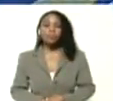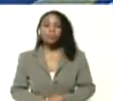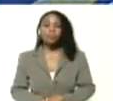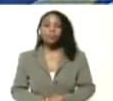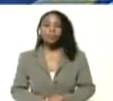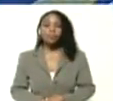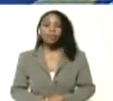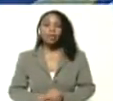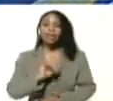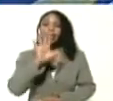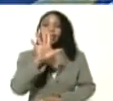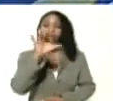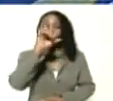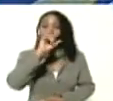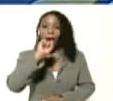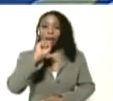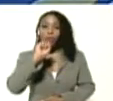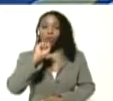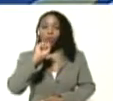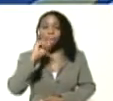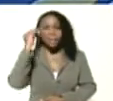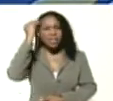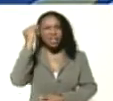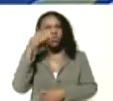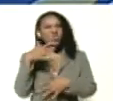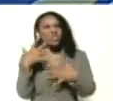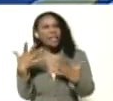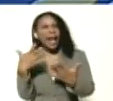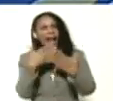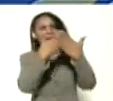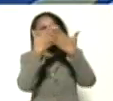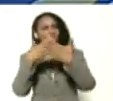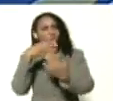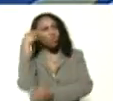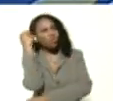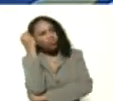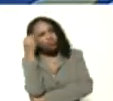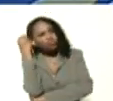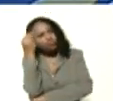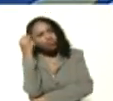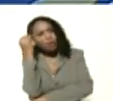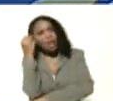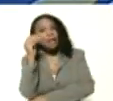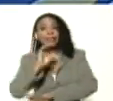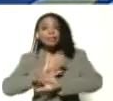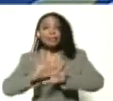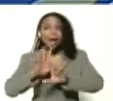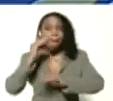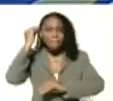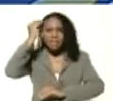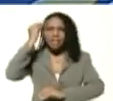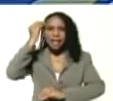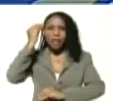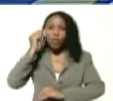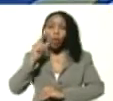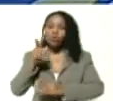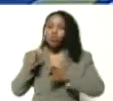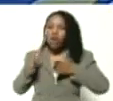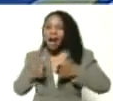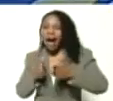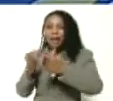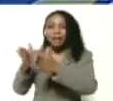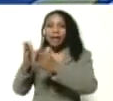quinto año, ya están pensando en qué voy a estudiar, ya están pensando en su carrera